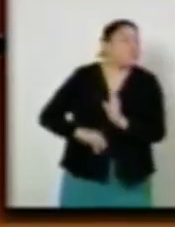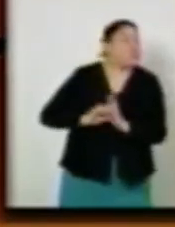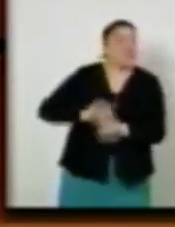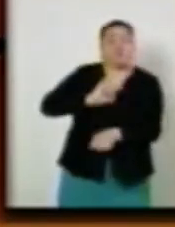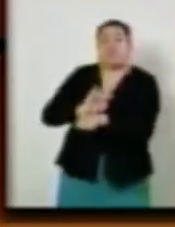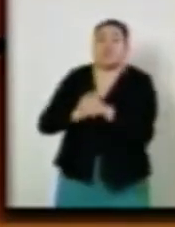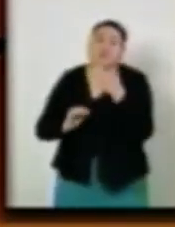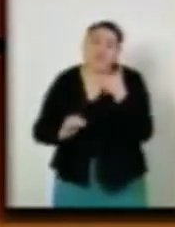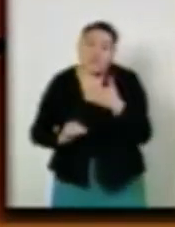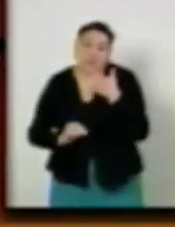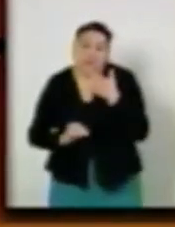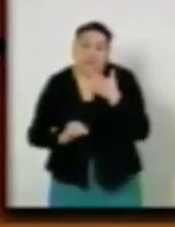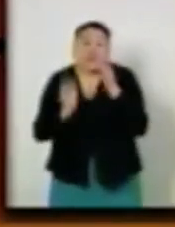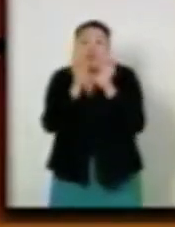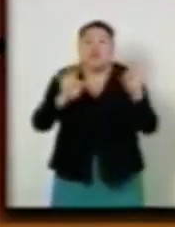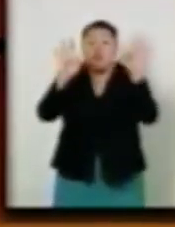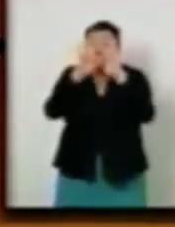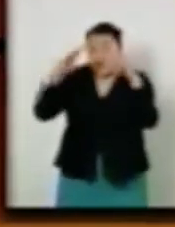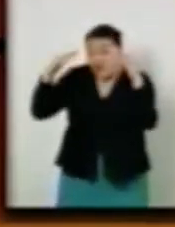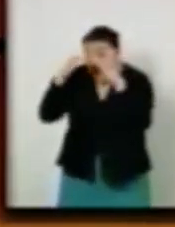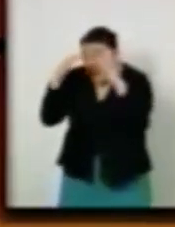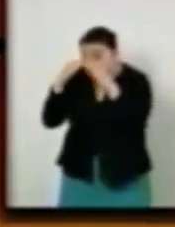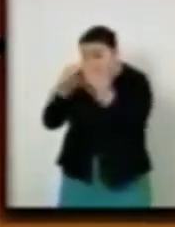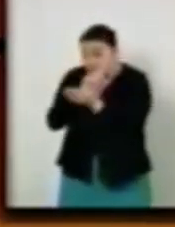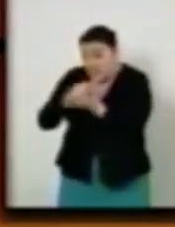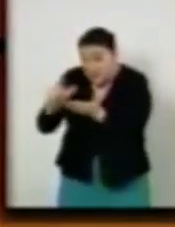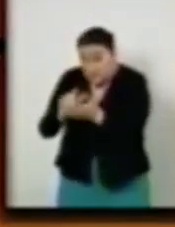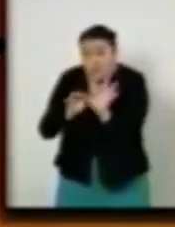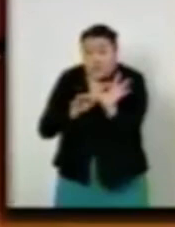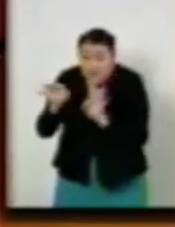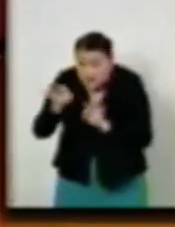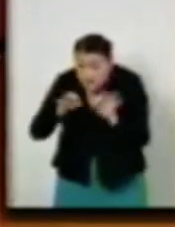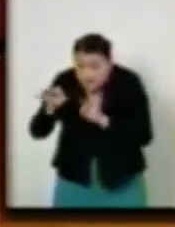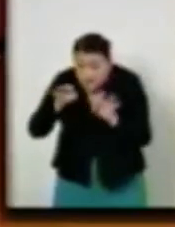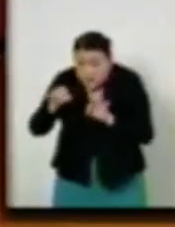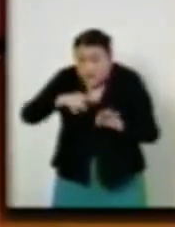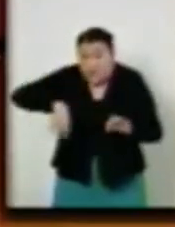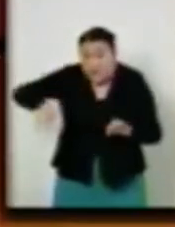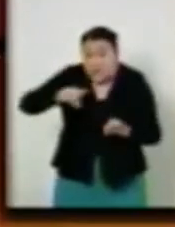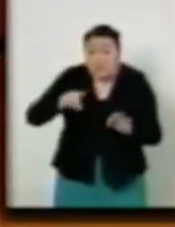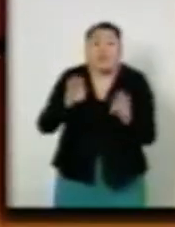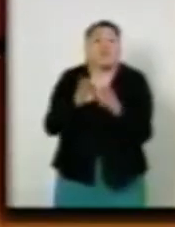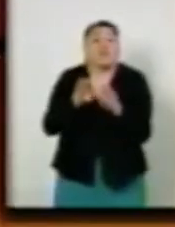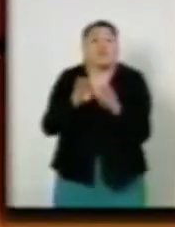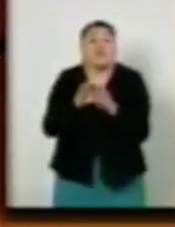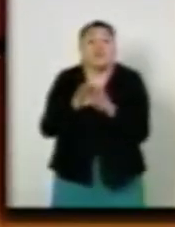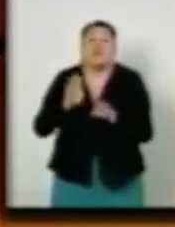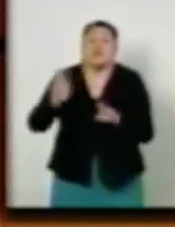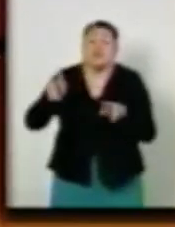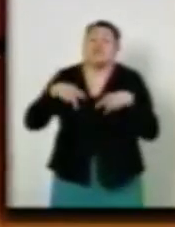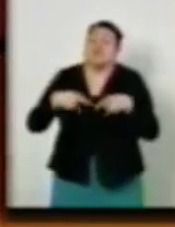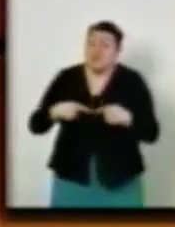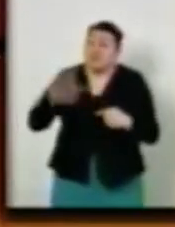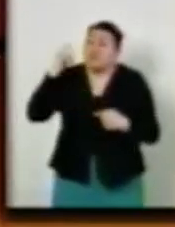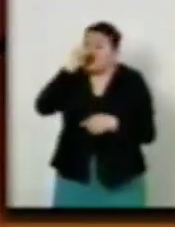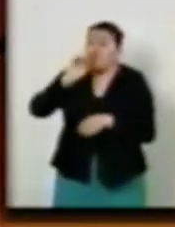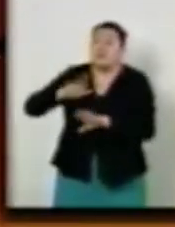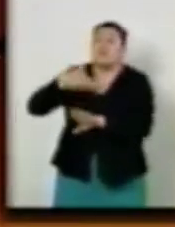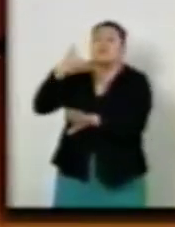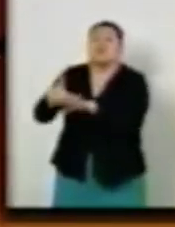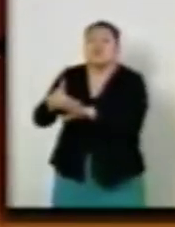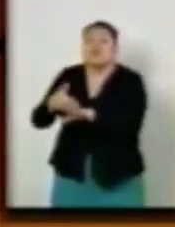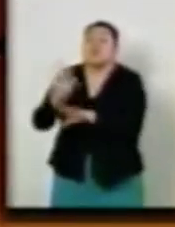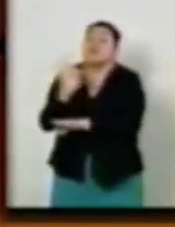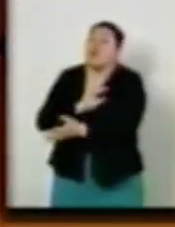que las personas asalariadas que trabajan en hogares de terceros están en una situación de mayor vulnerabilidad frente a la